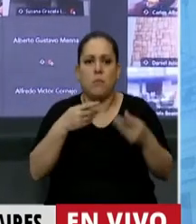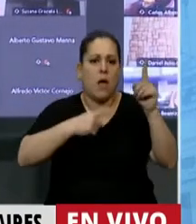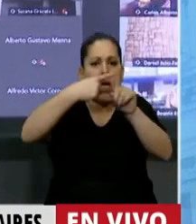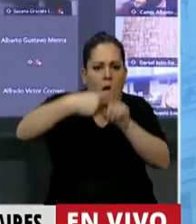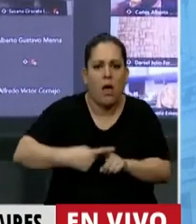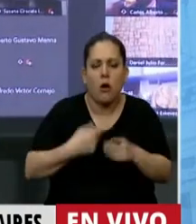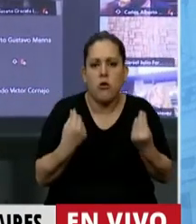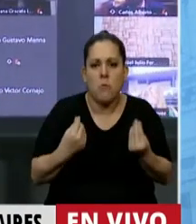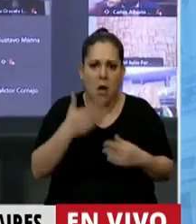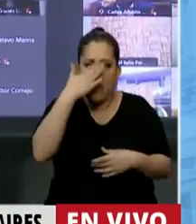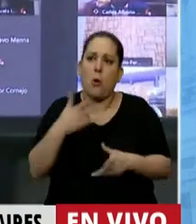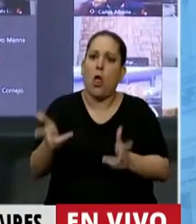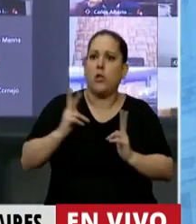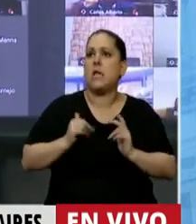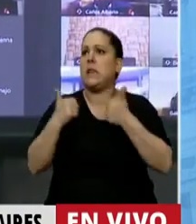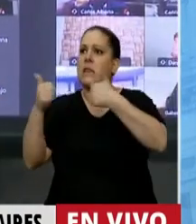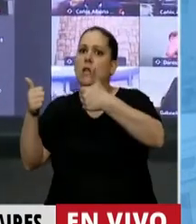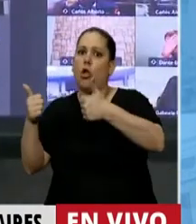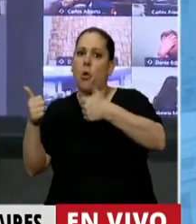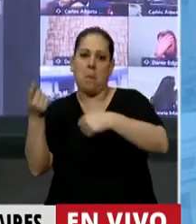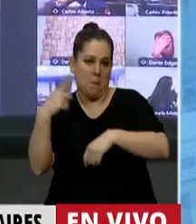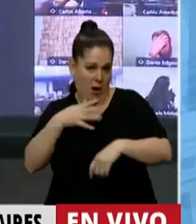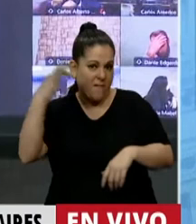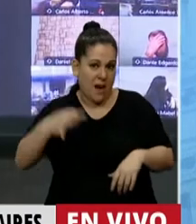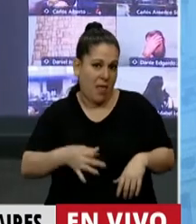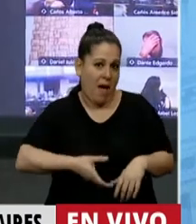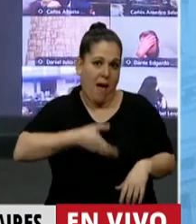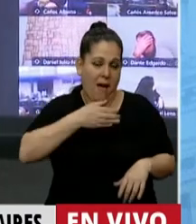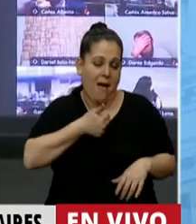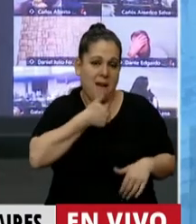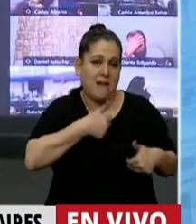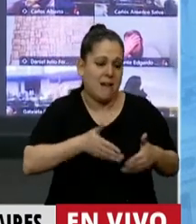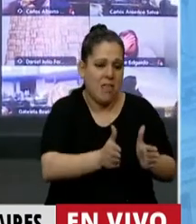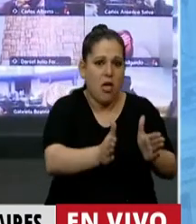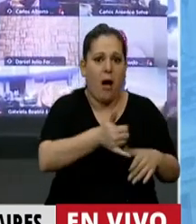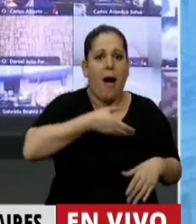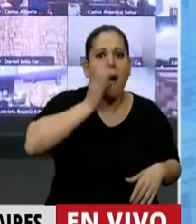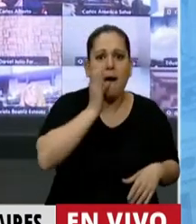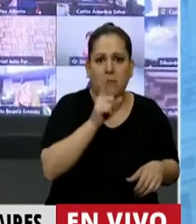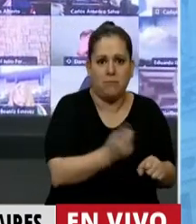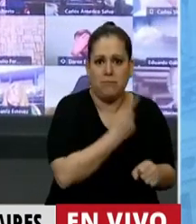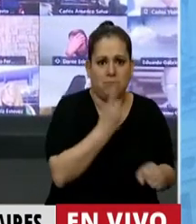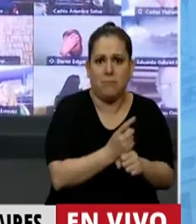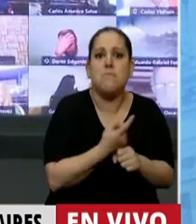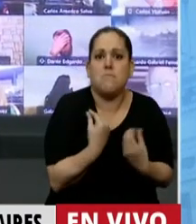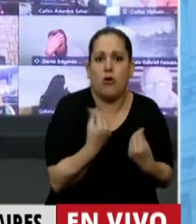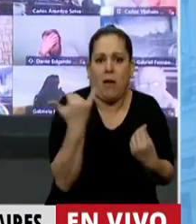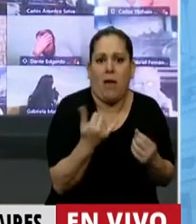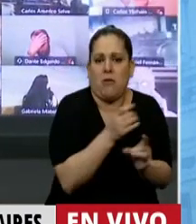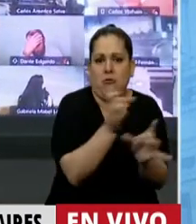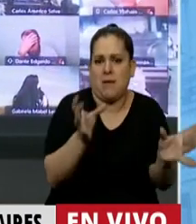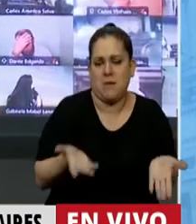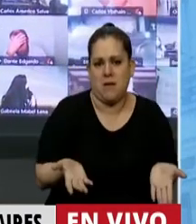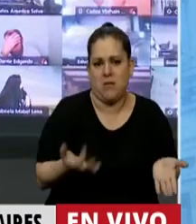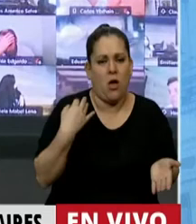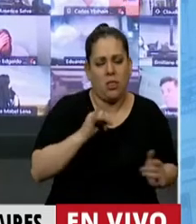y no se puede tomar el agua. No, así no. No, entonces, cada cosa en su lugar.